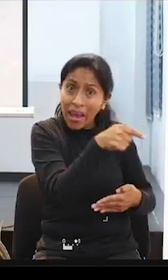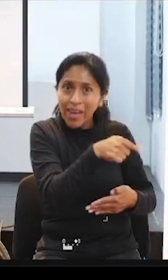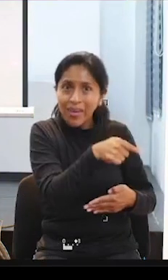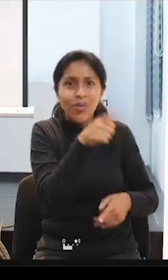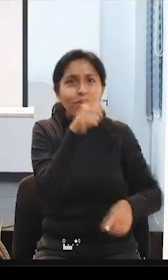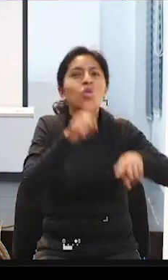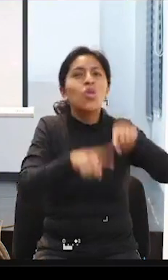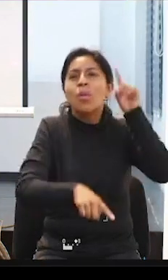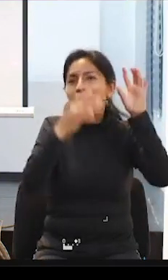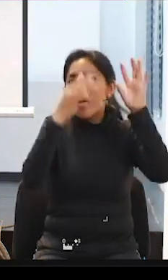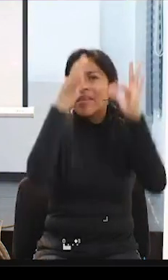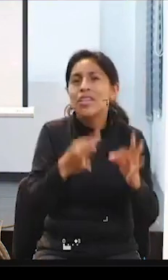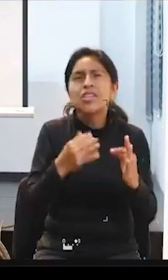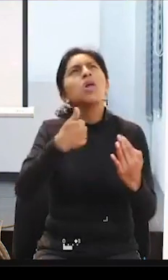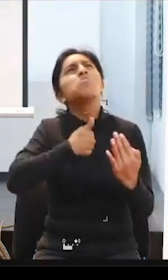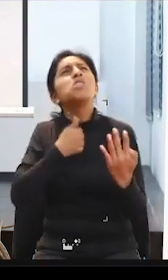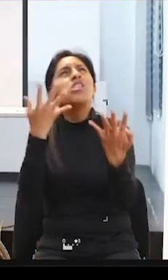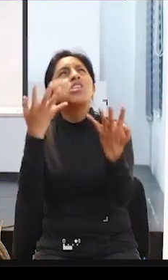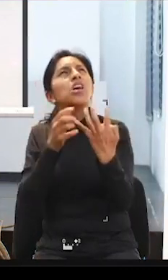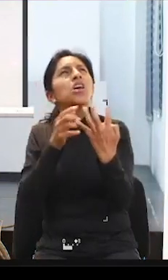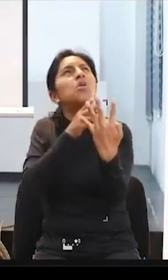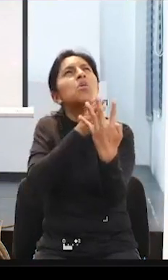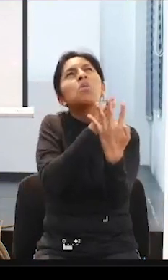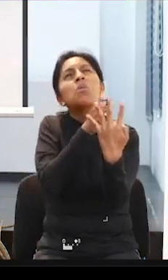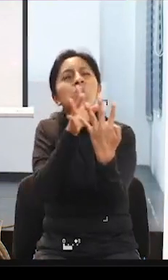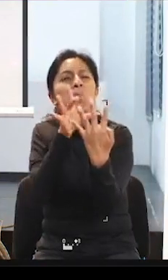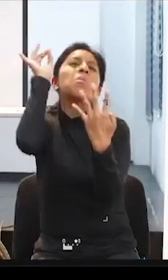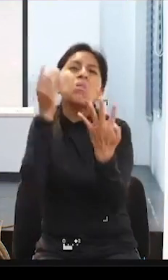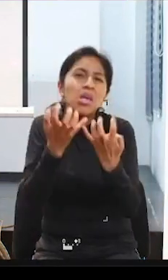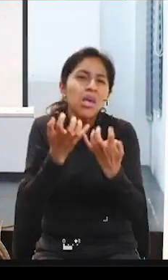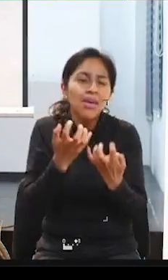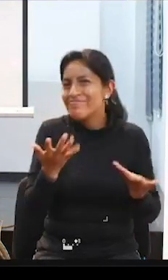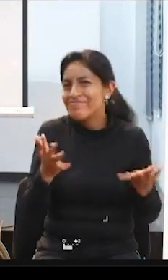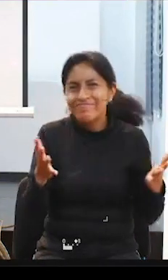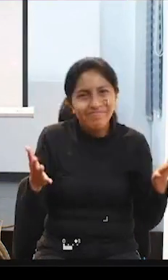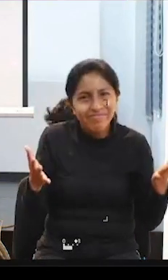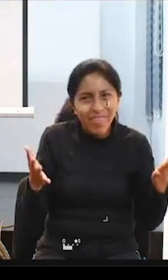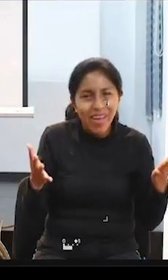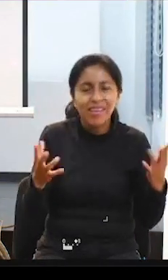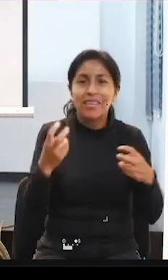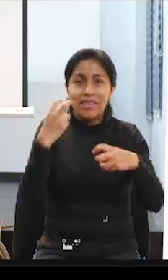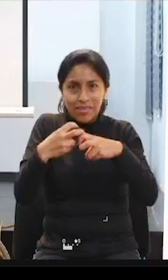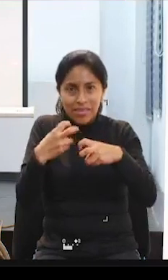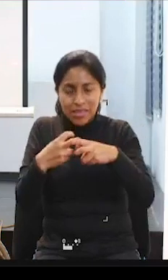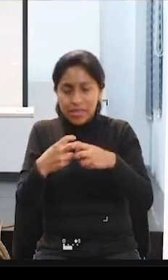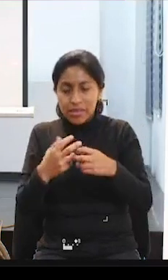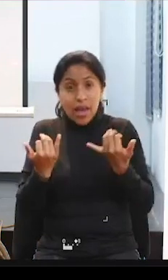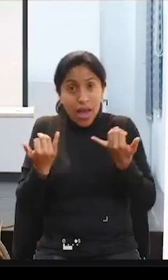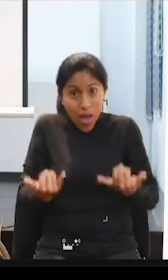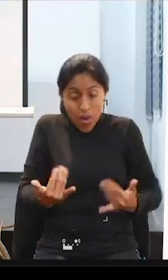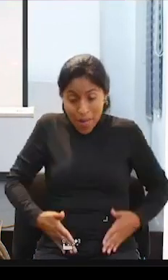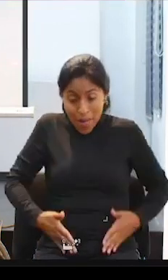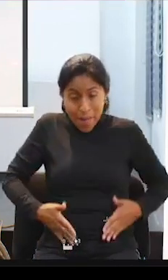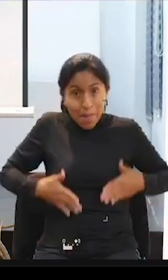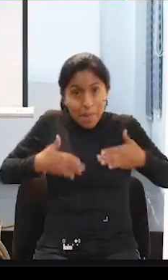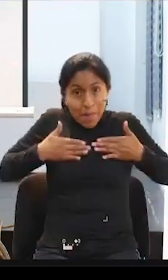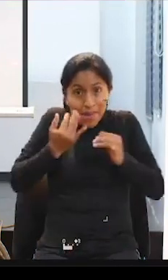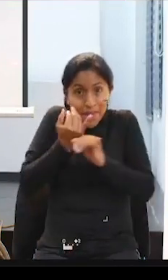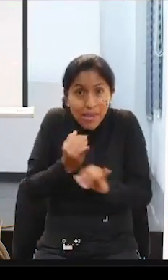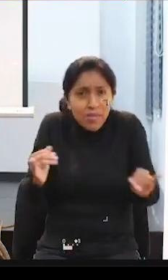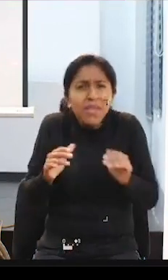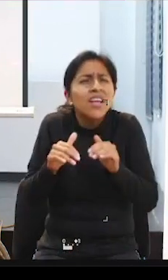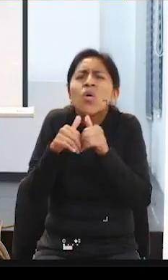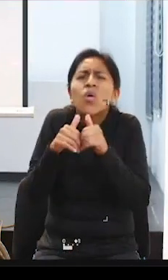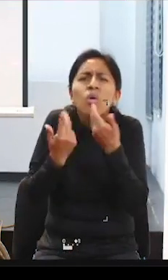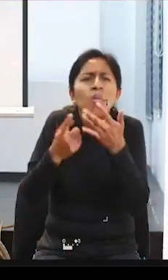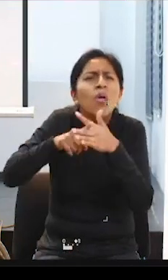decisiones sobre la vida propia. Ante esta situación, el movimiento de vida independiente que nace a